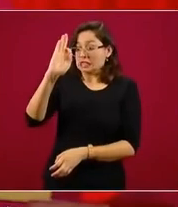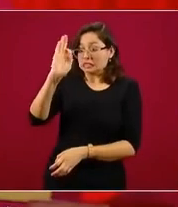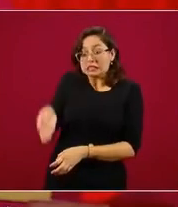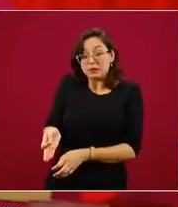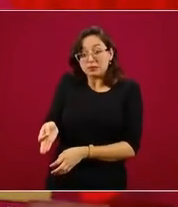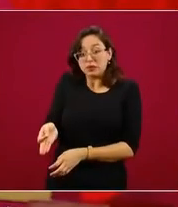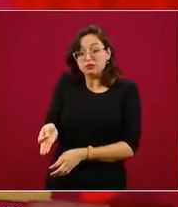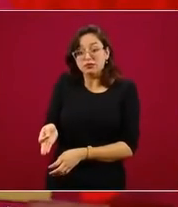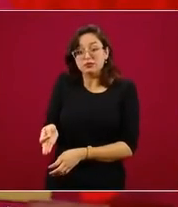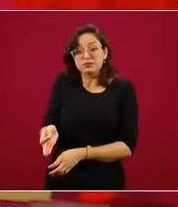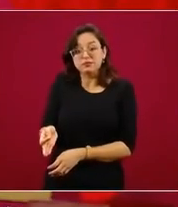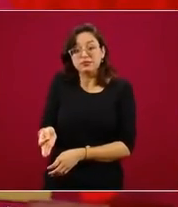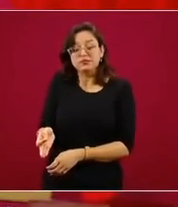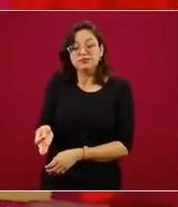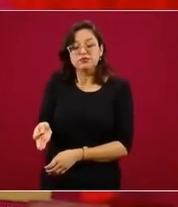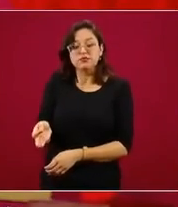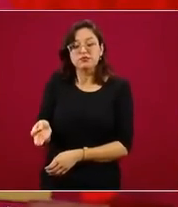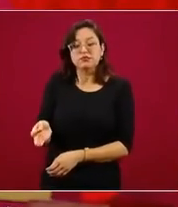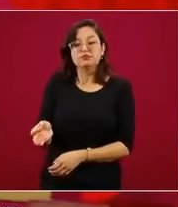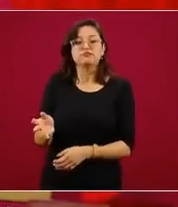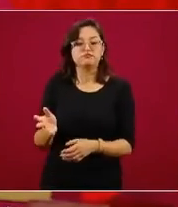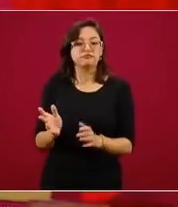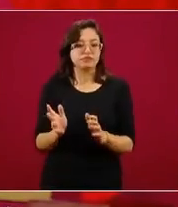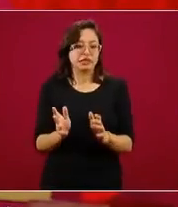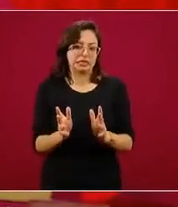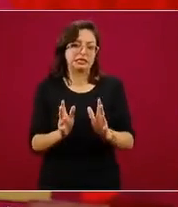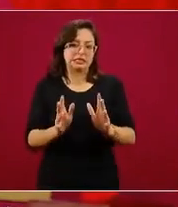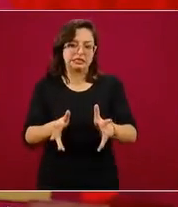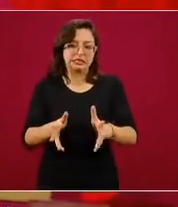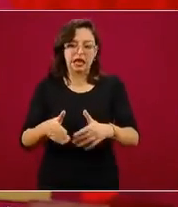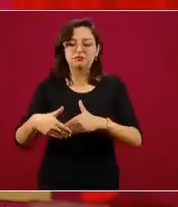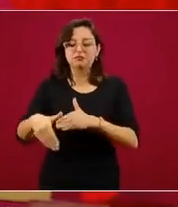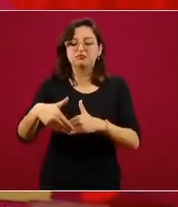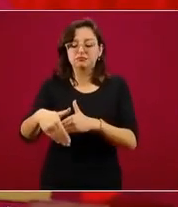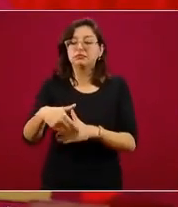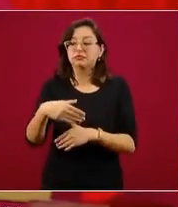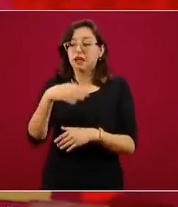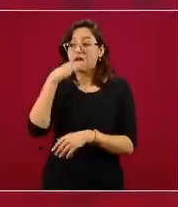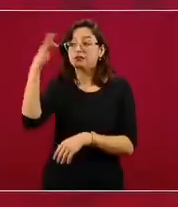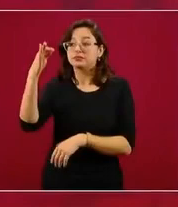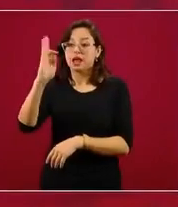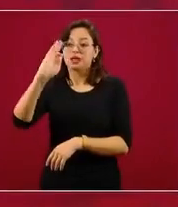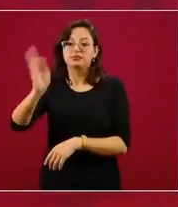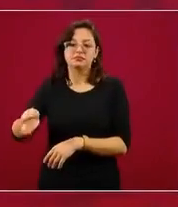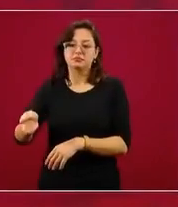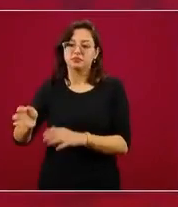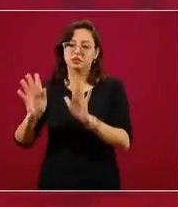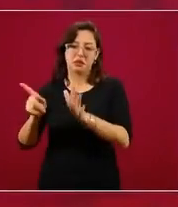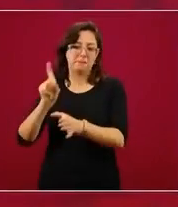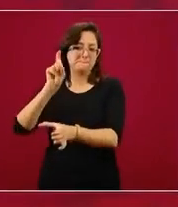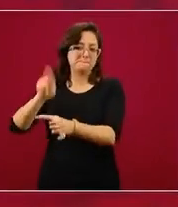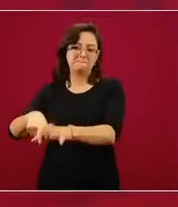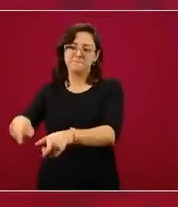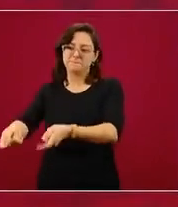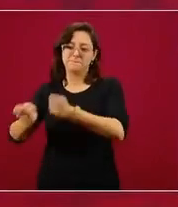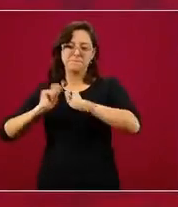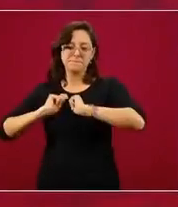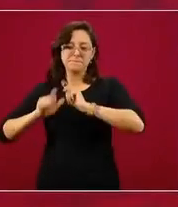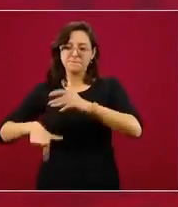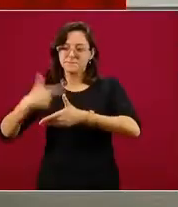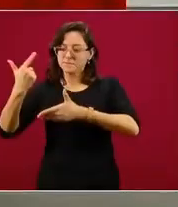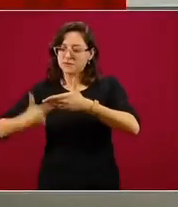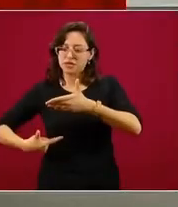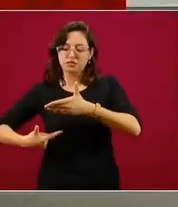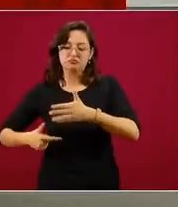que acepto, cosa que ya haré próximamente, pues ya quedo encomendado a estar en la lista de